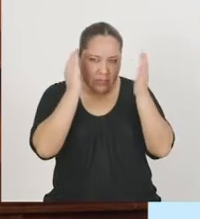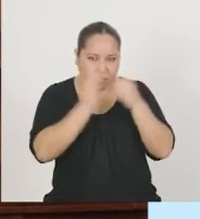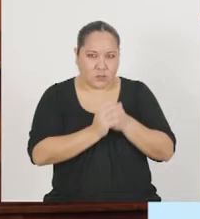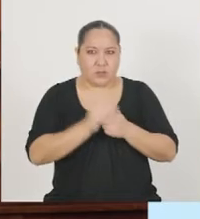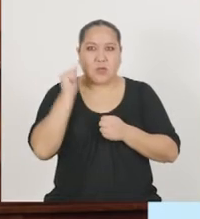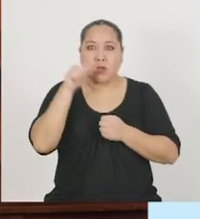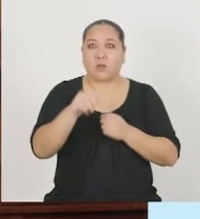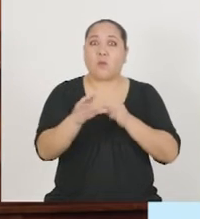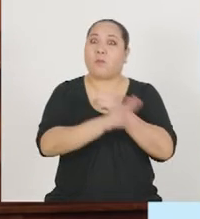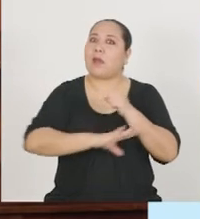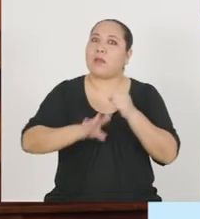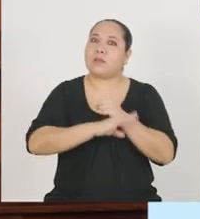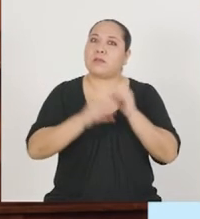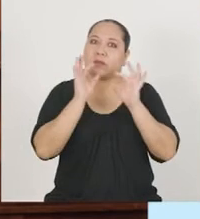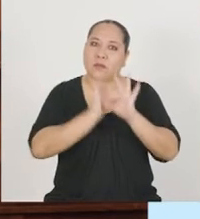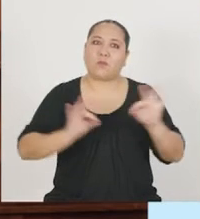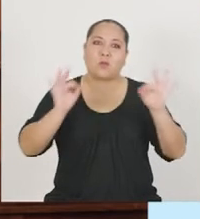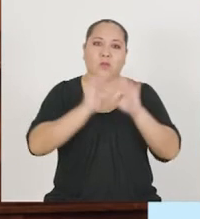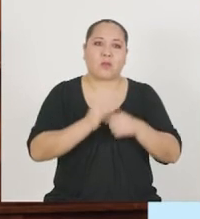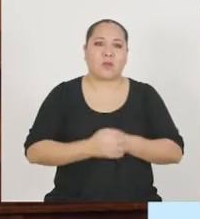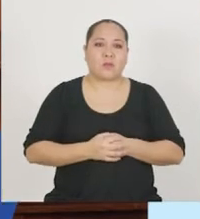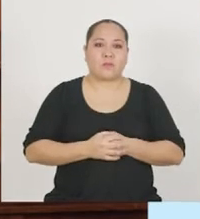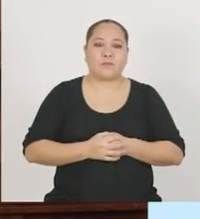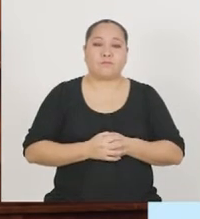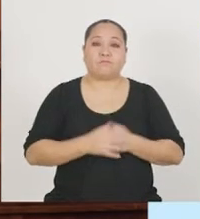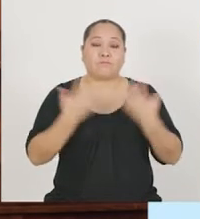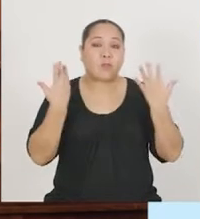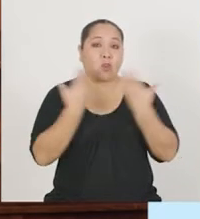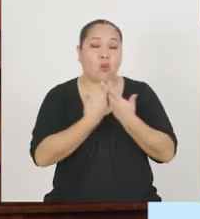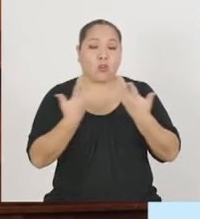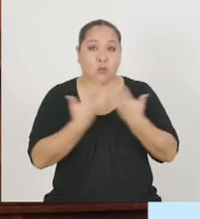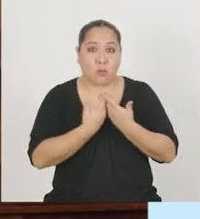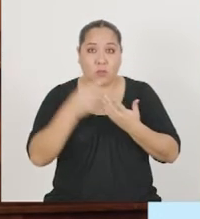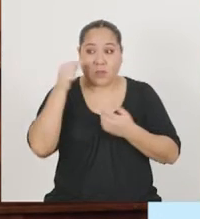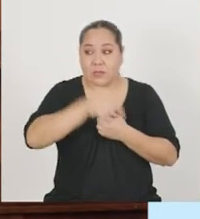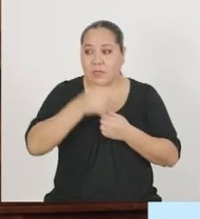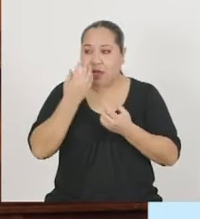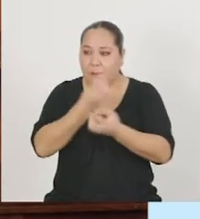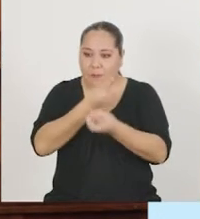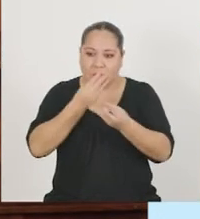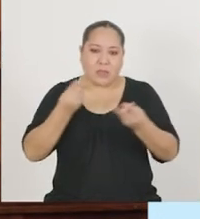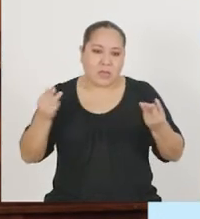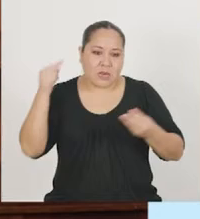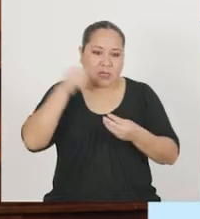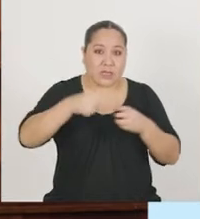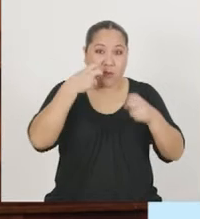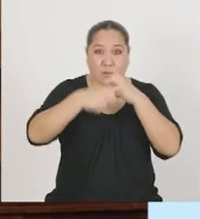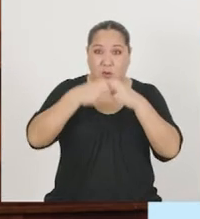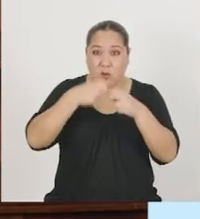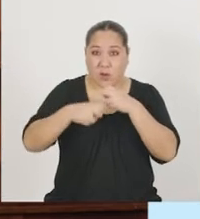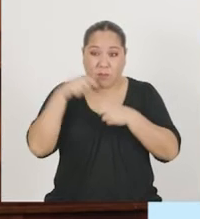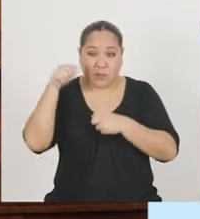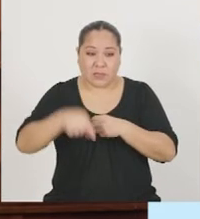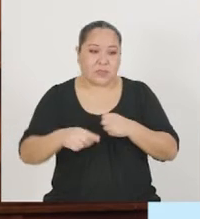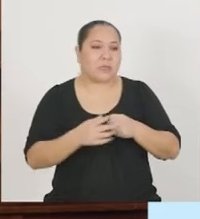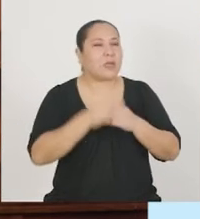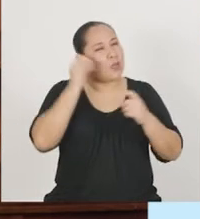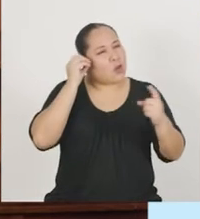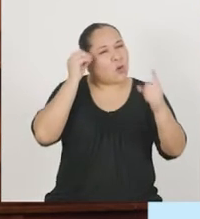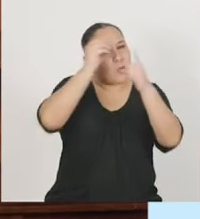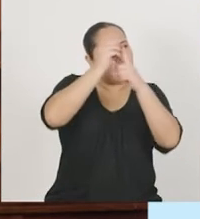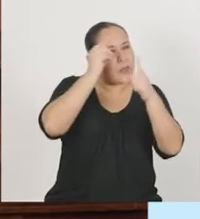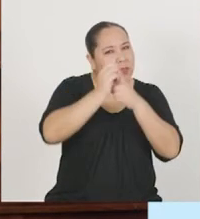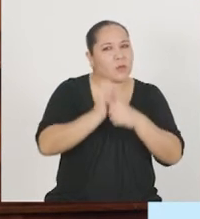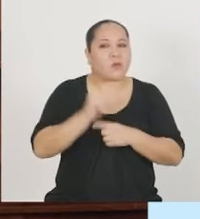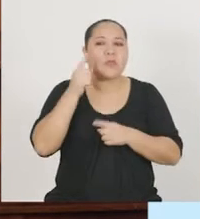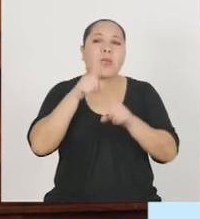potencialmente relevantes y familiares. Correspondencia entre los componentes del problema base y del problema